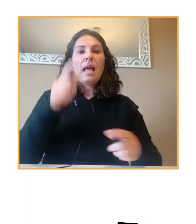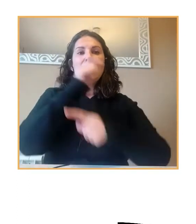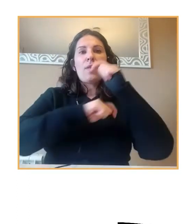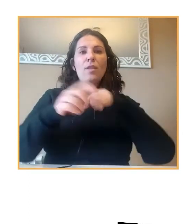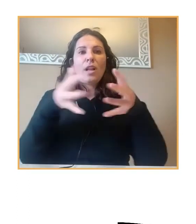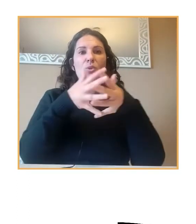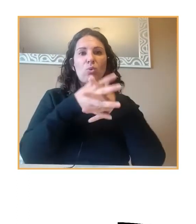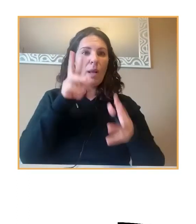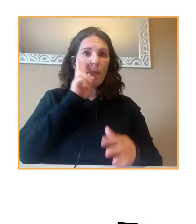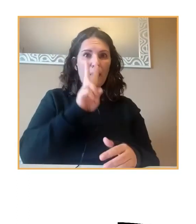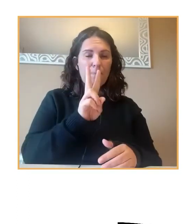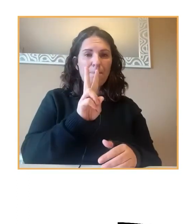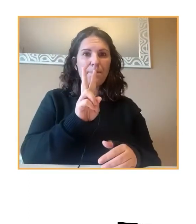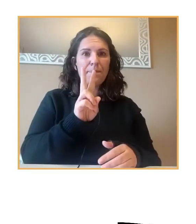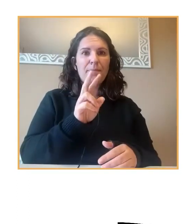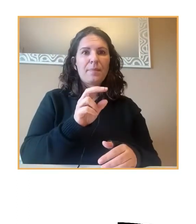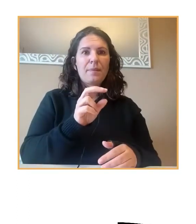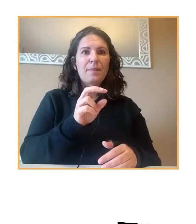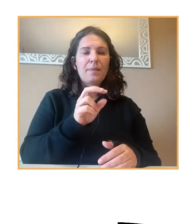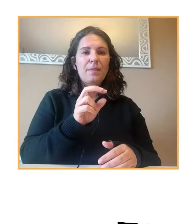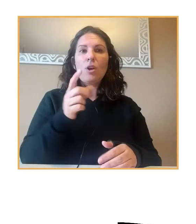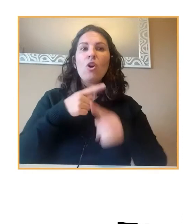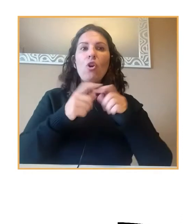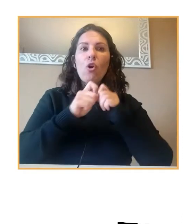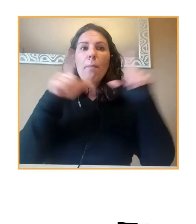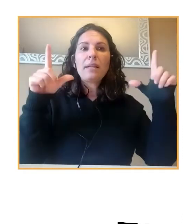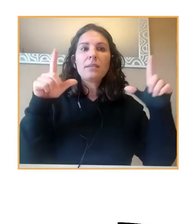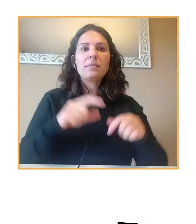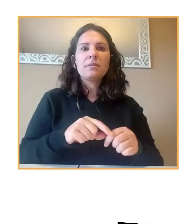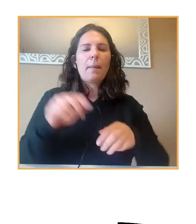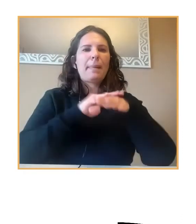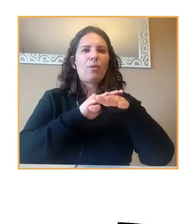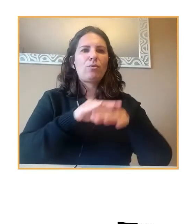está formada por más afectados perdón